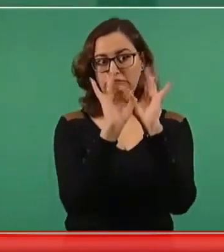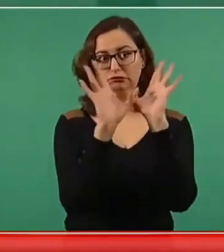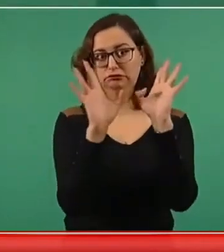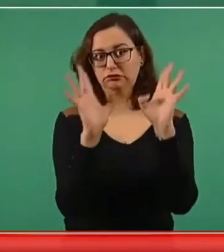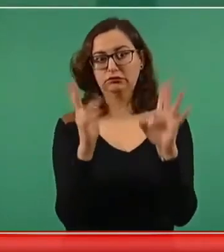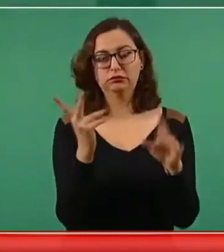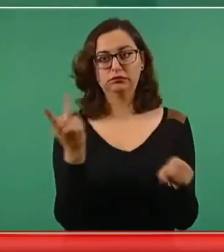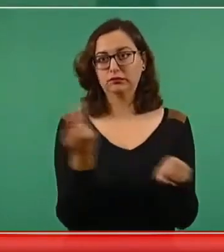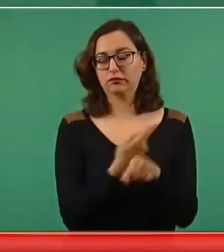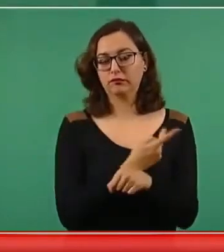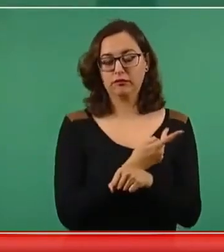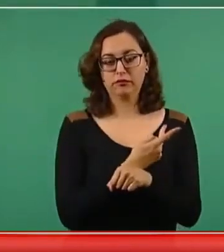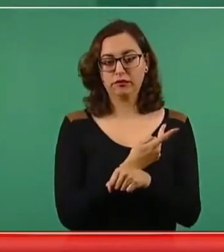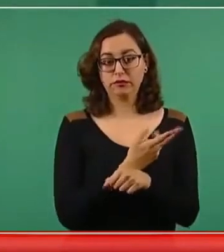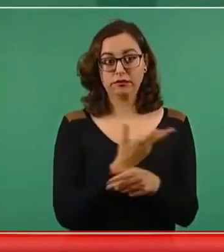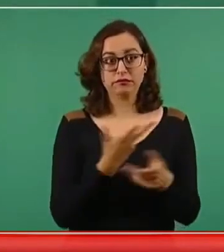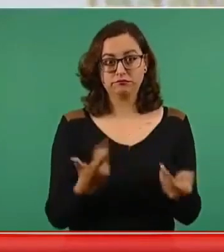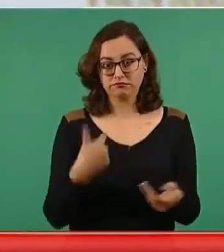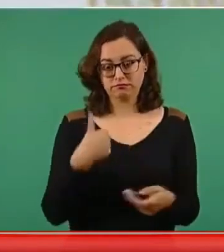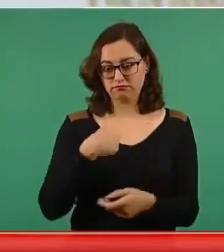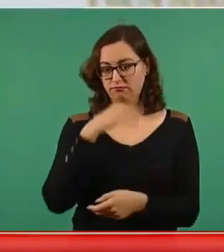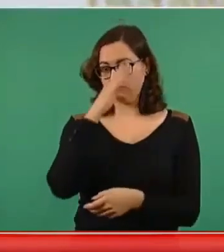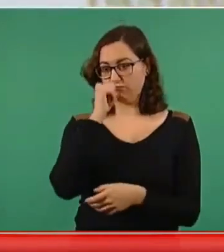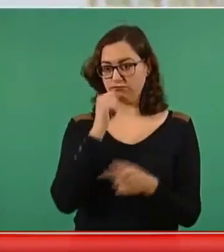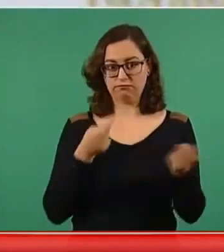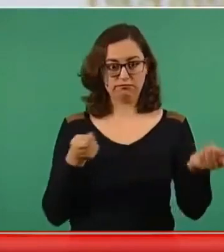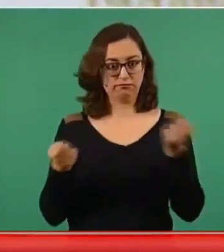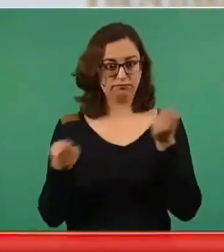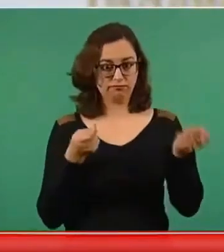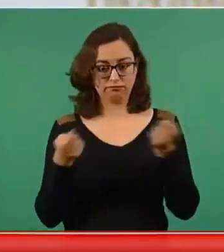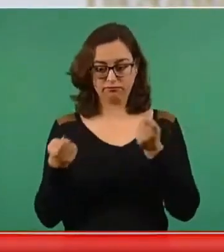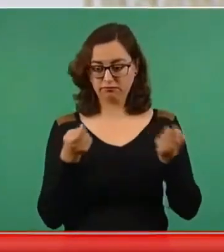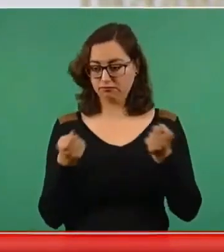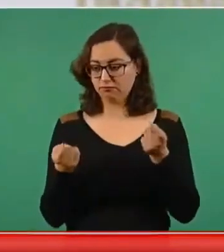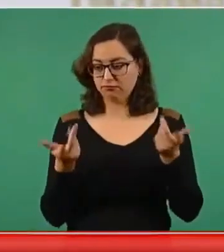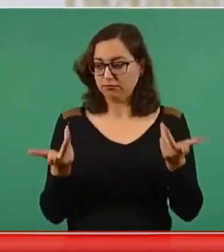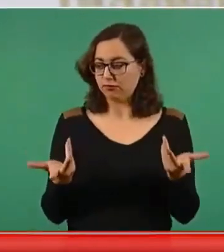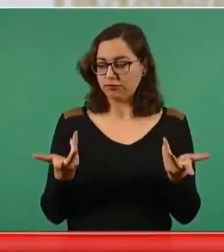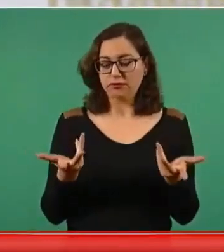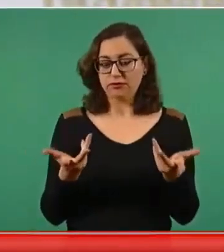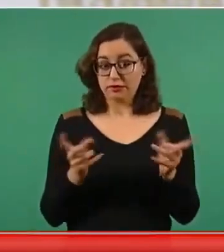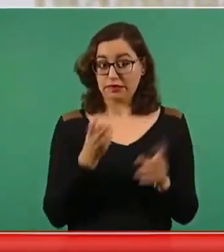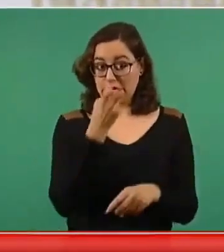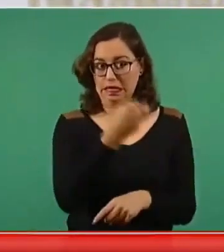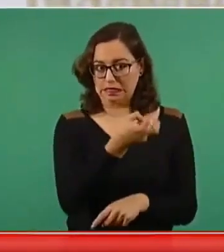no esté en nuestro control.